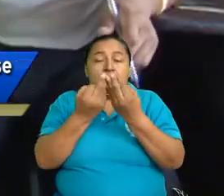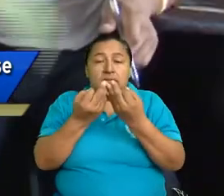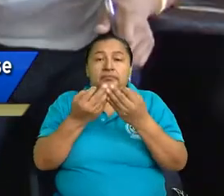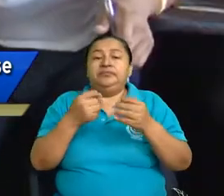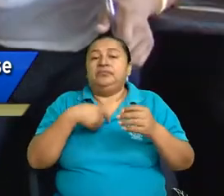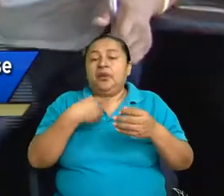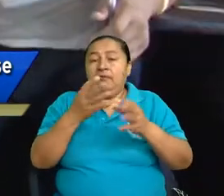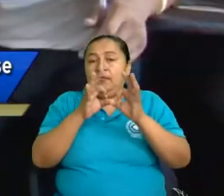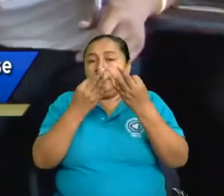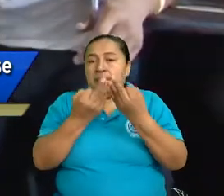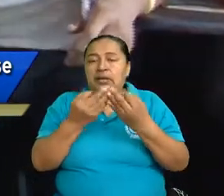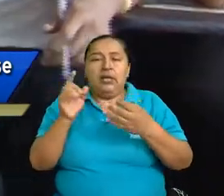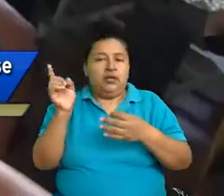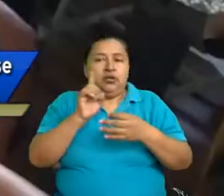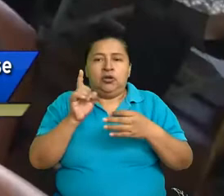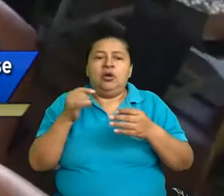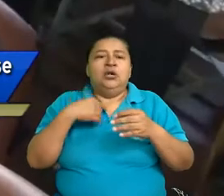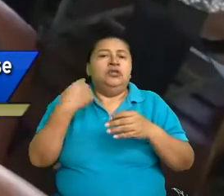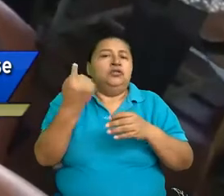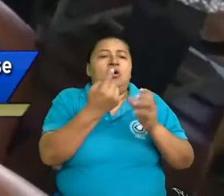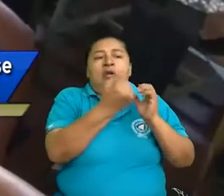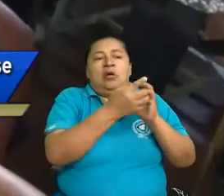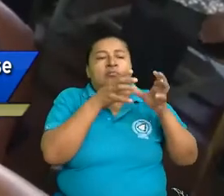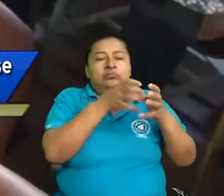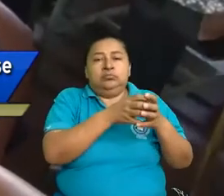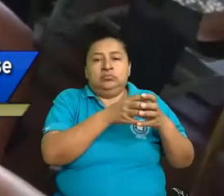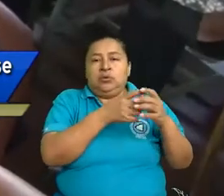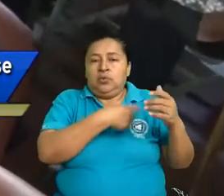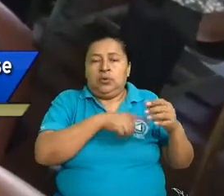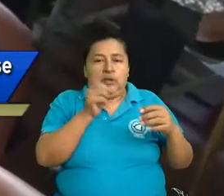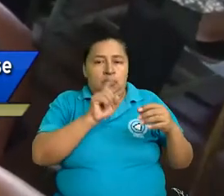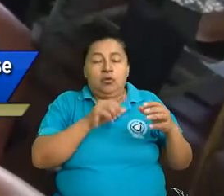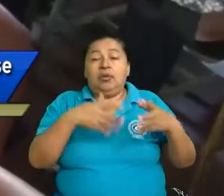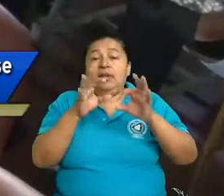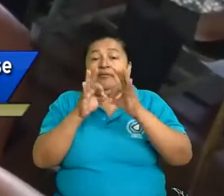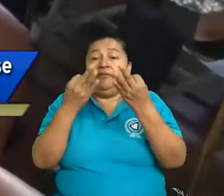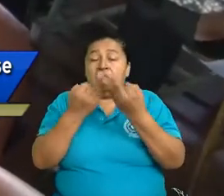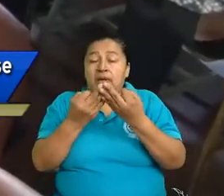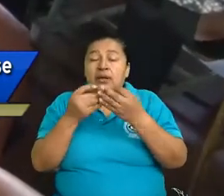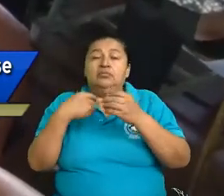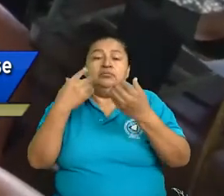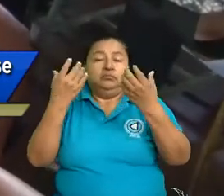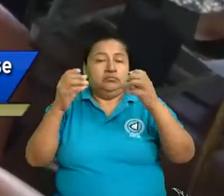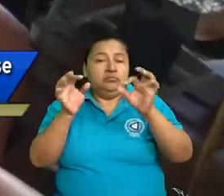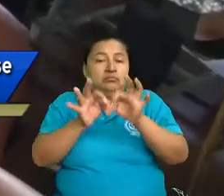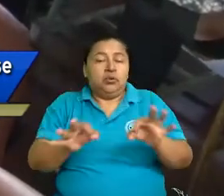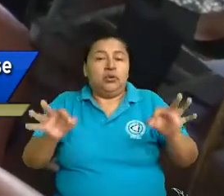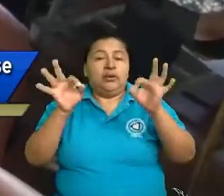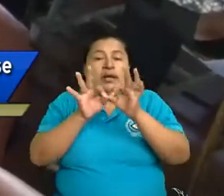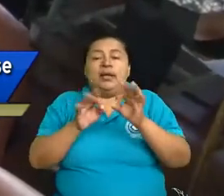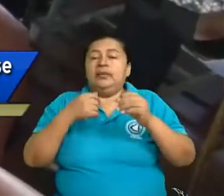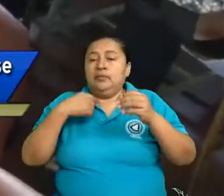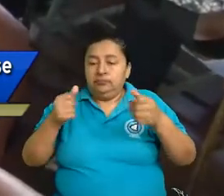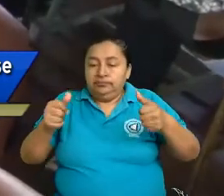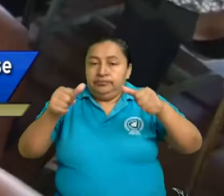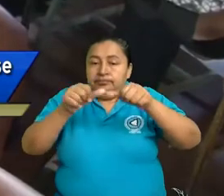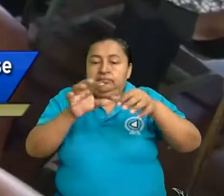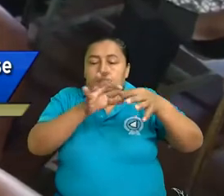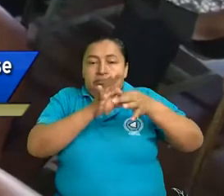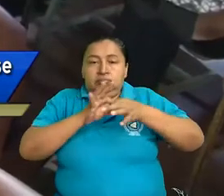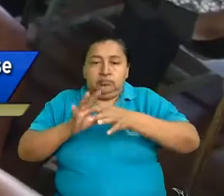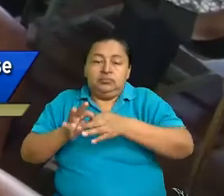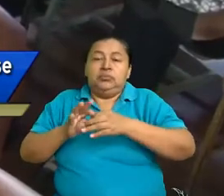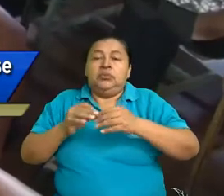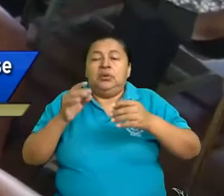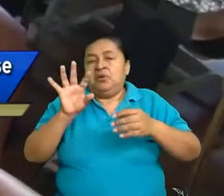familia no está aislada de la escuela. La familia es un elemento importante, un elemento catalizador, un elemento